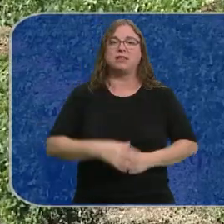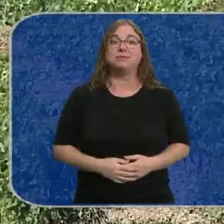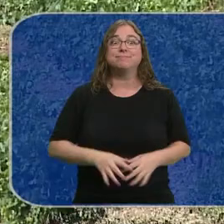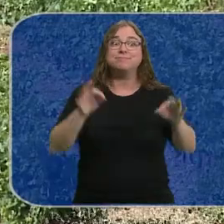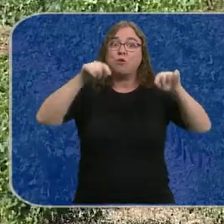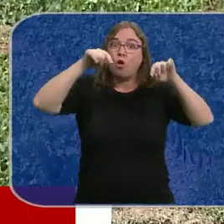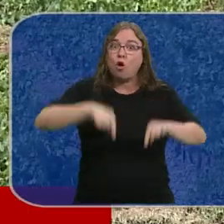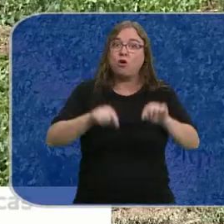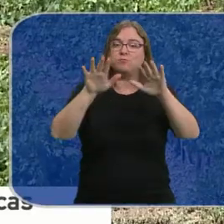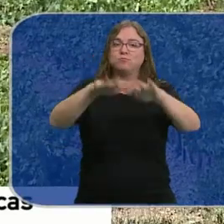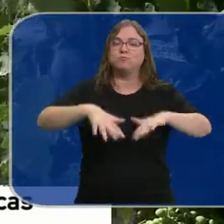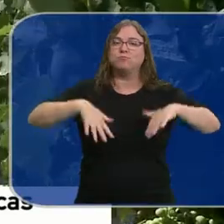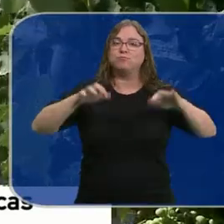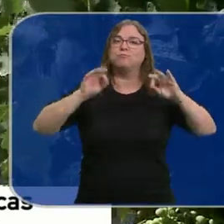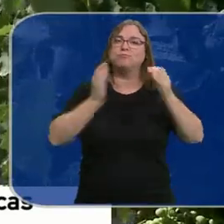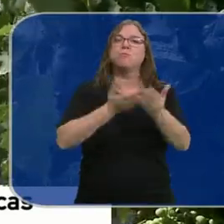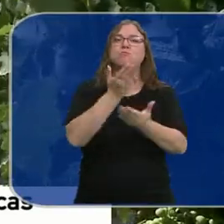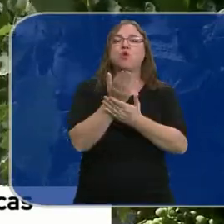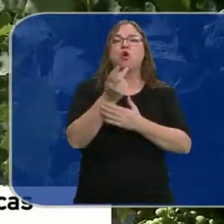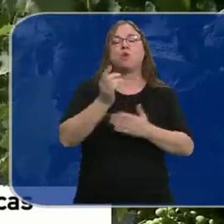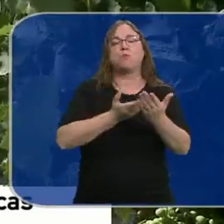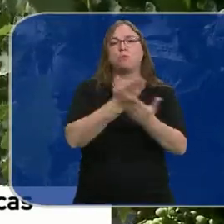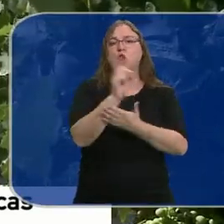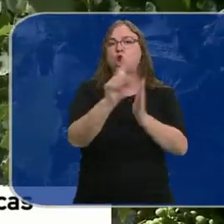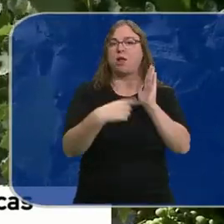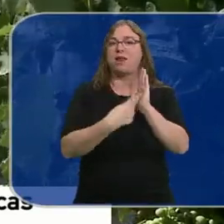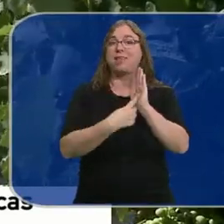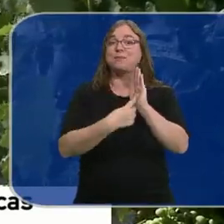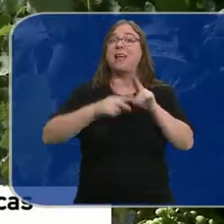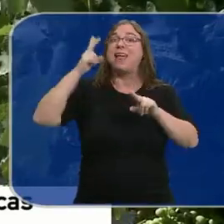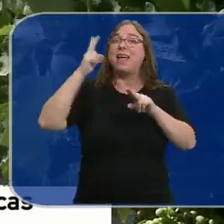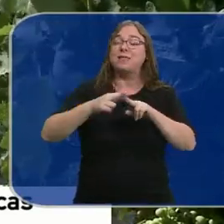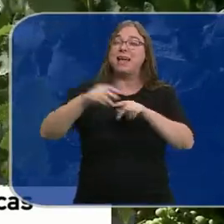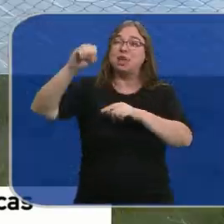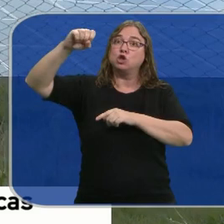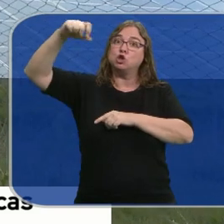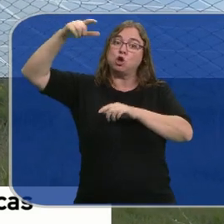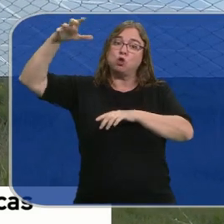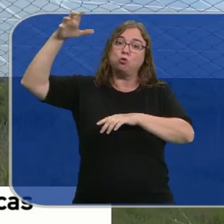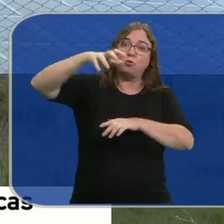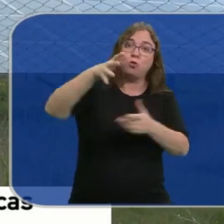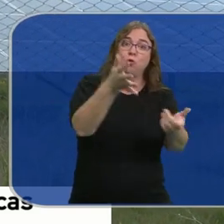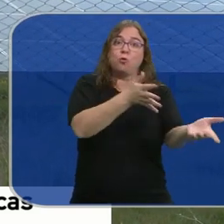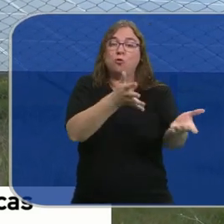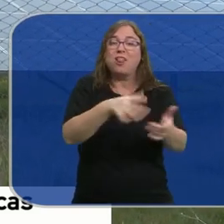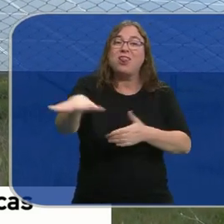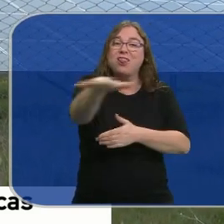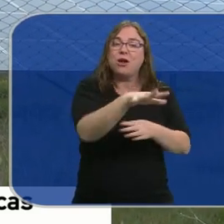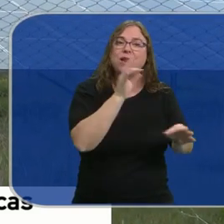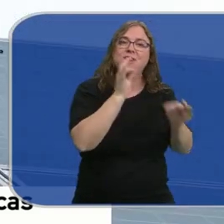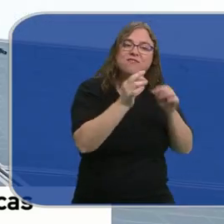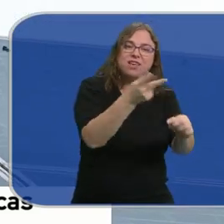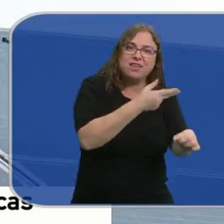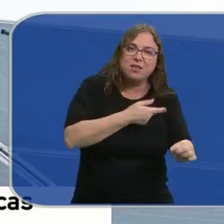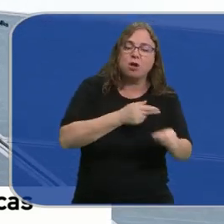Precisamente hoy el Pleno de las Cortes ha aprobado una proposición no de ley para evitar la instalación de plantas fotovoltaicas y eólicas en zona de viñedos y de